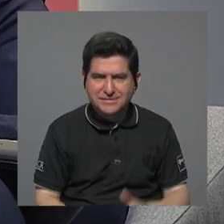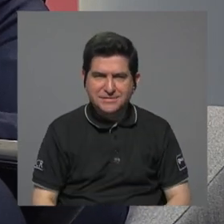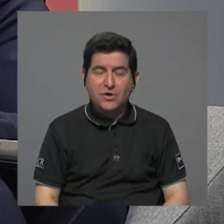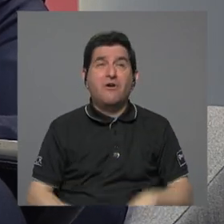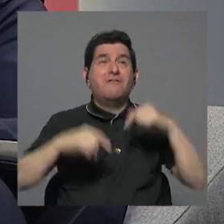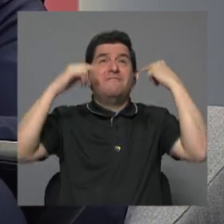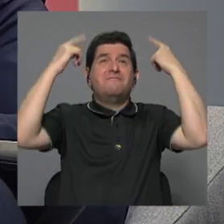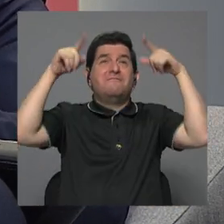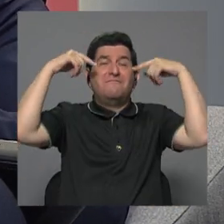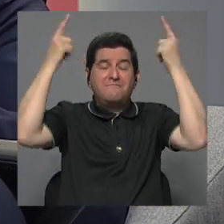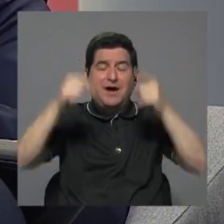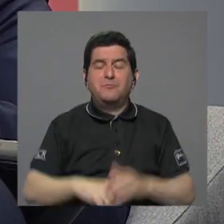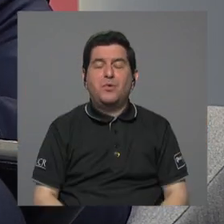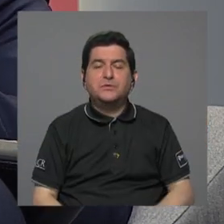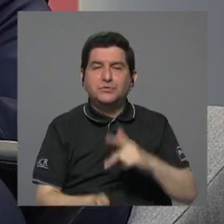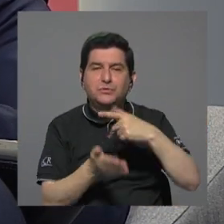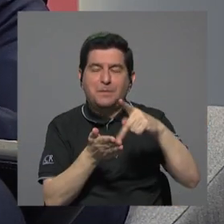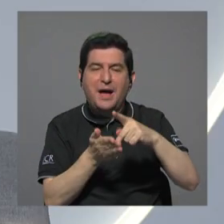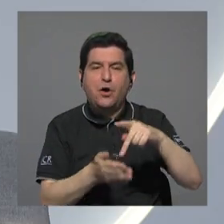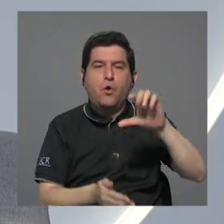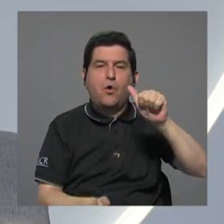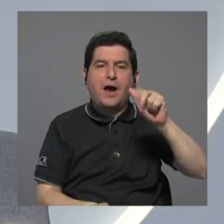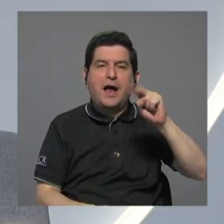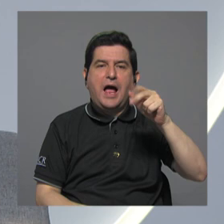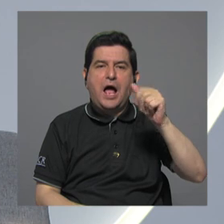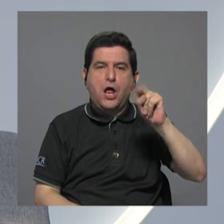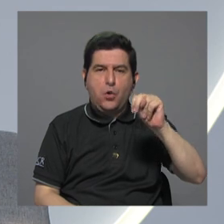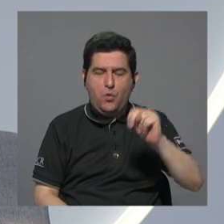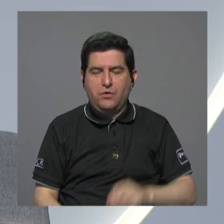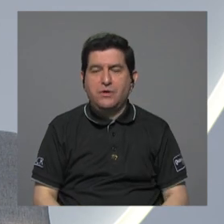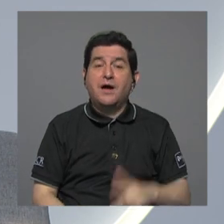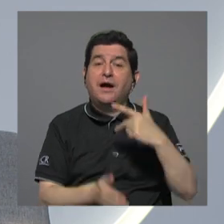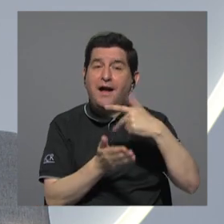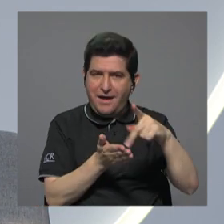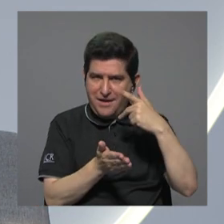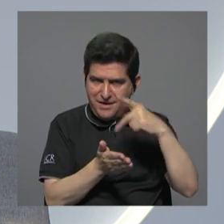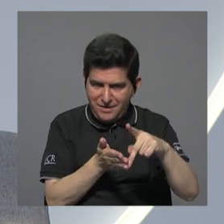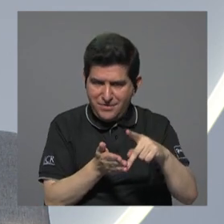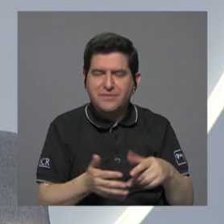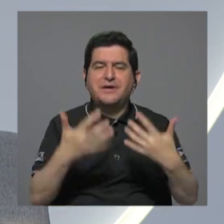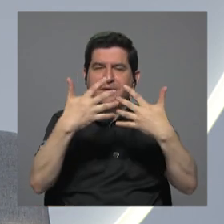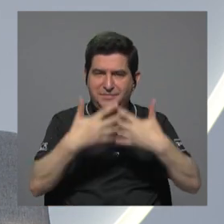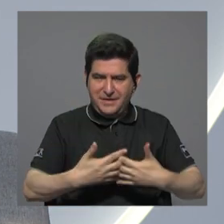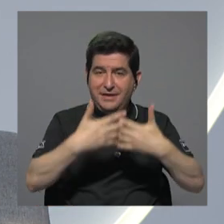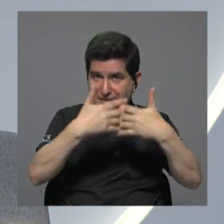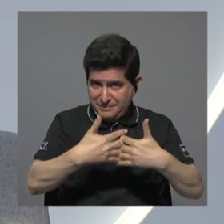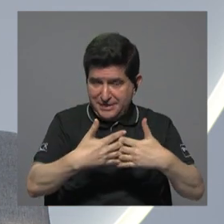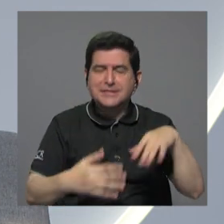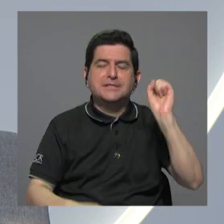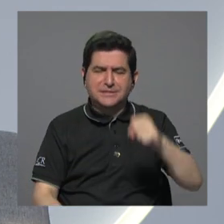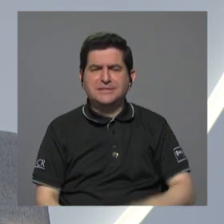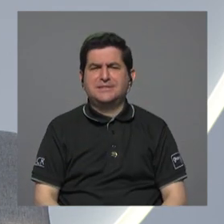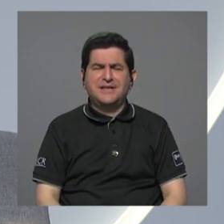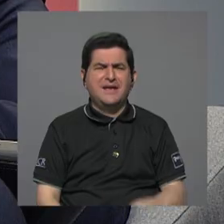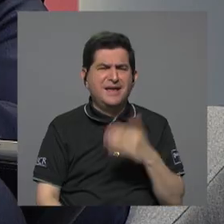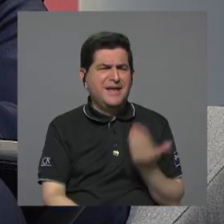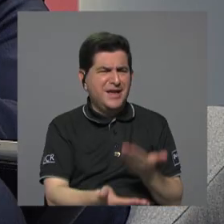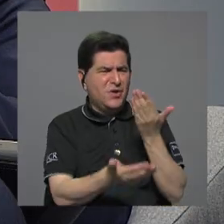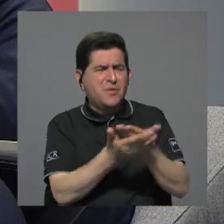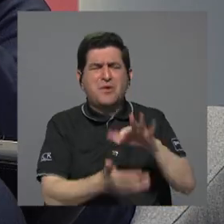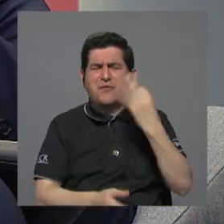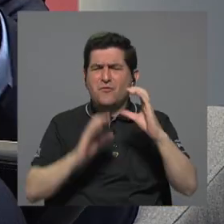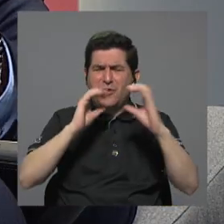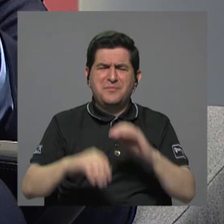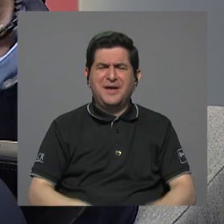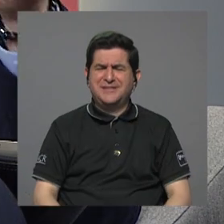famoso canon, que representa una suma de millones. Lo paga la Lo que paga la empresa, que me hace gracia como lo plantean en los medios,